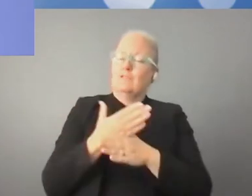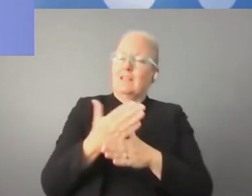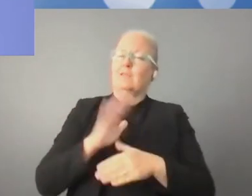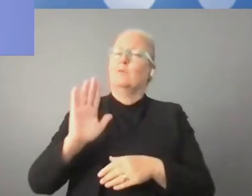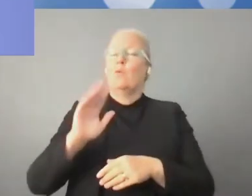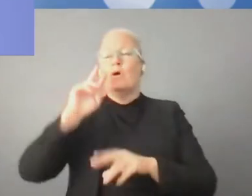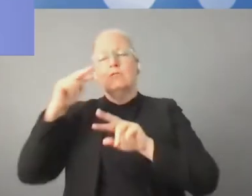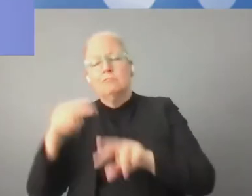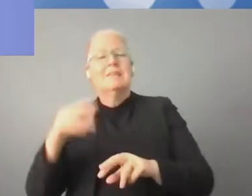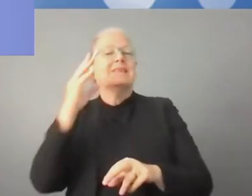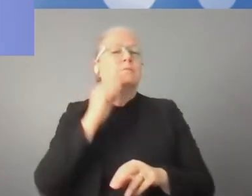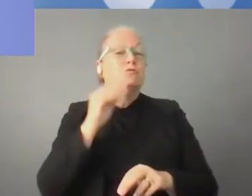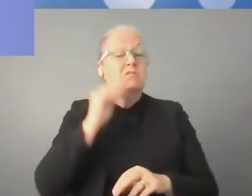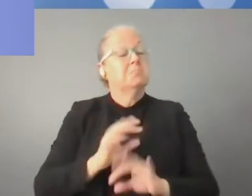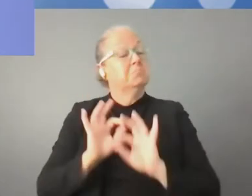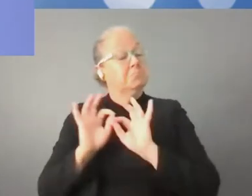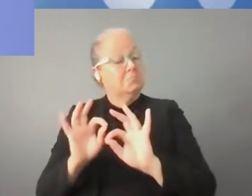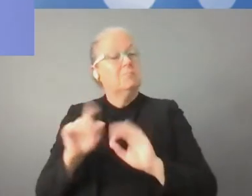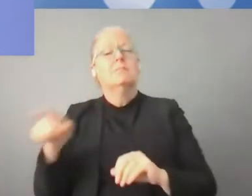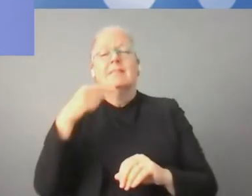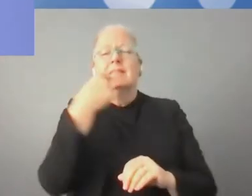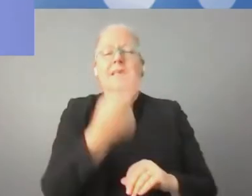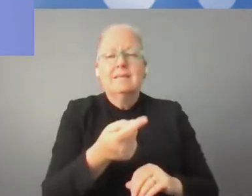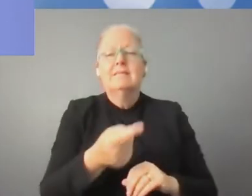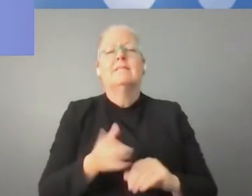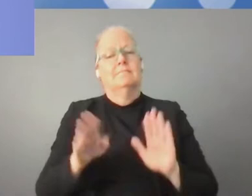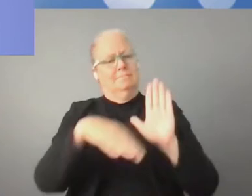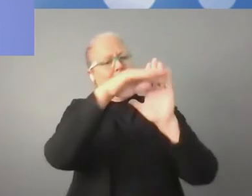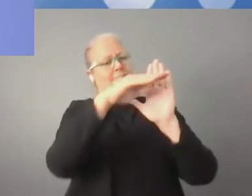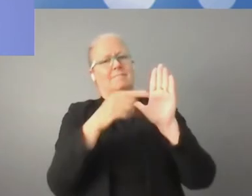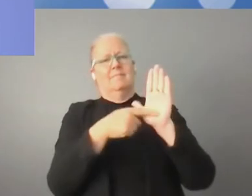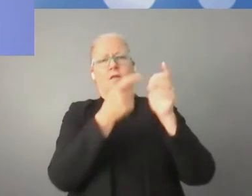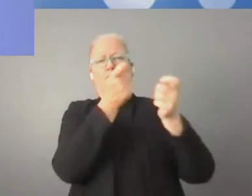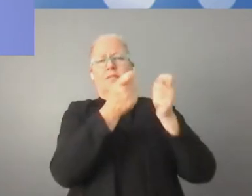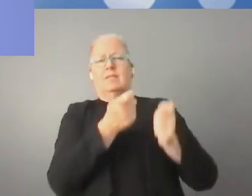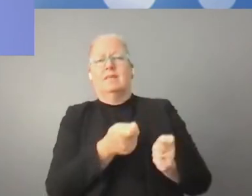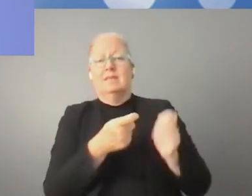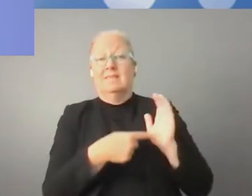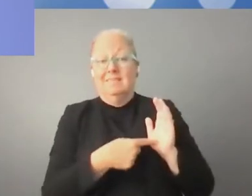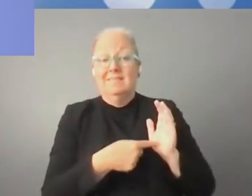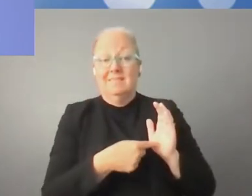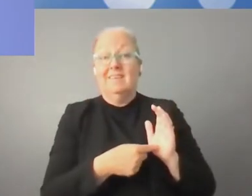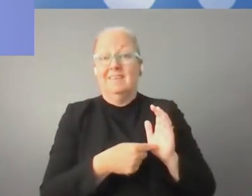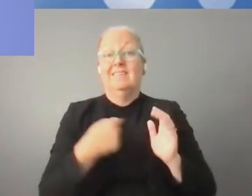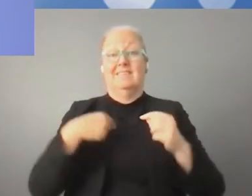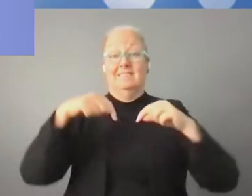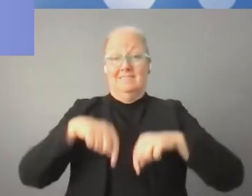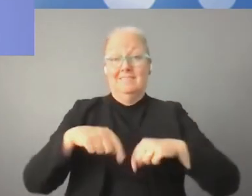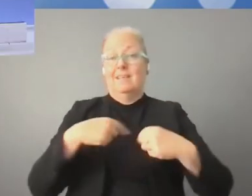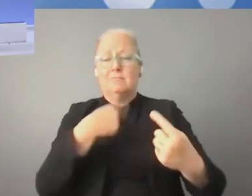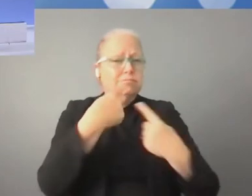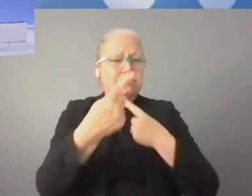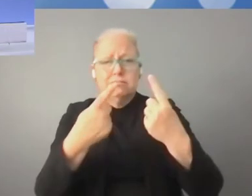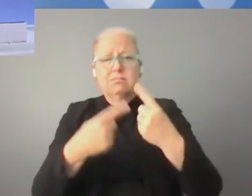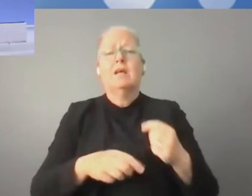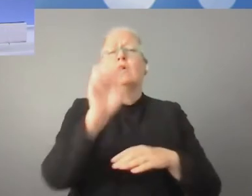sobre esto en la siguiente ronda de preguntas. Muchas gracias por sus comentarios sobre las